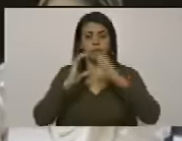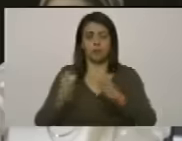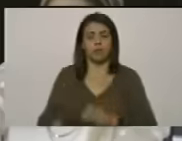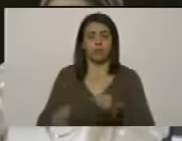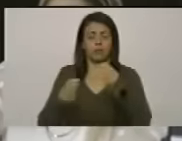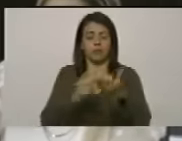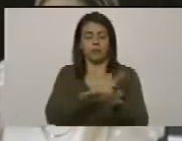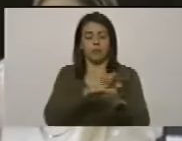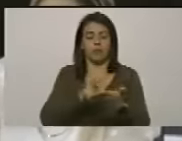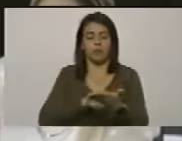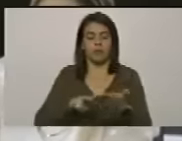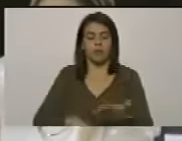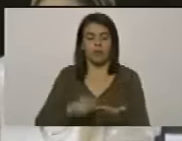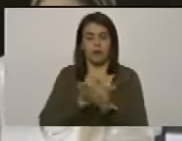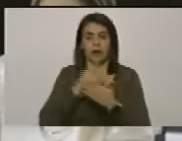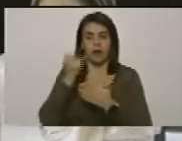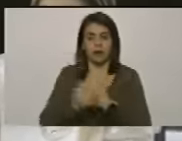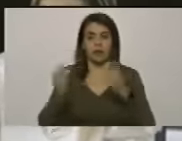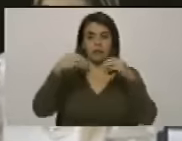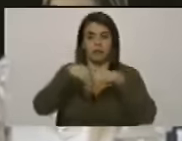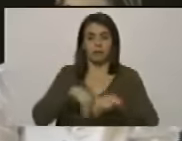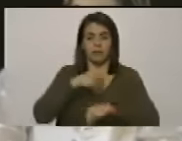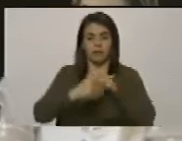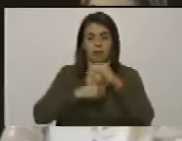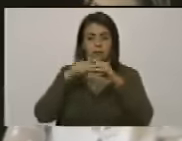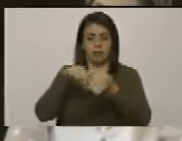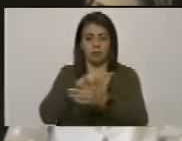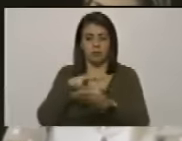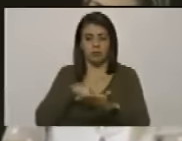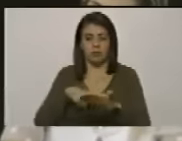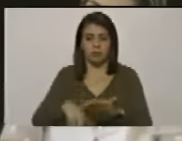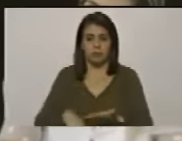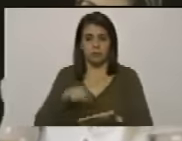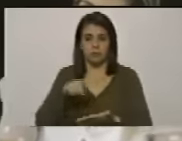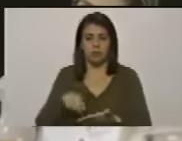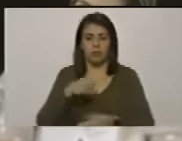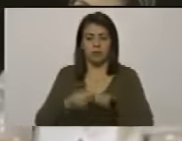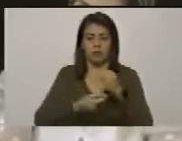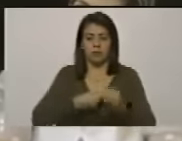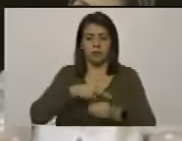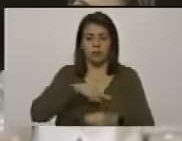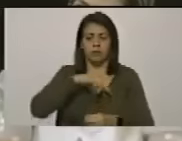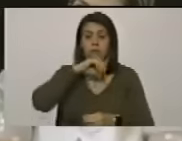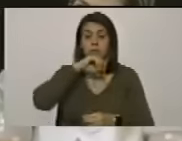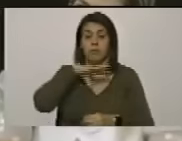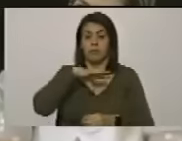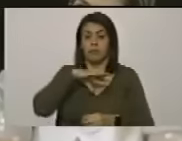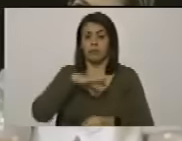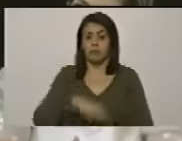acaba de leer en el proyecto de acuerdo que se acaba de leer se está falseando la historia